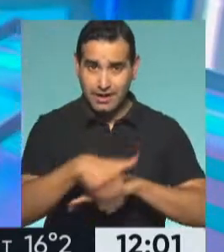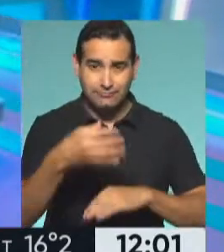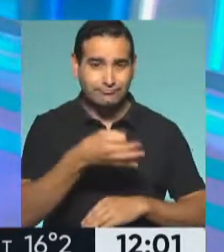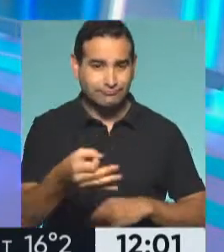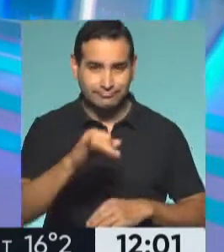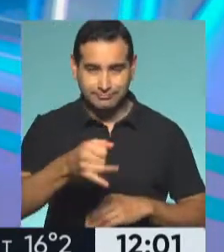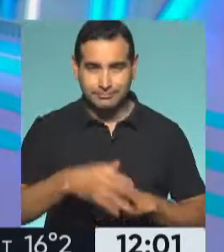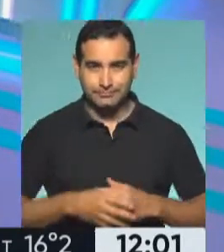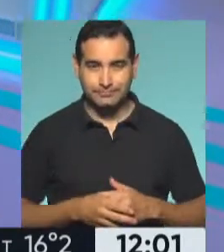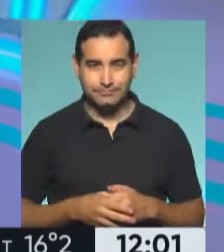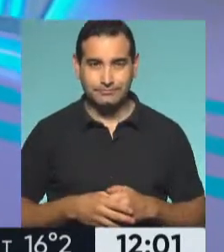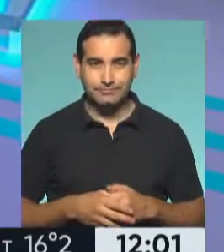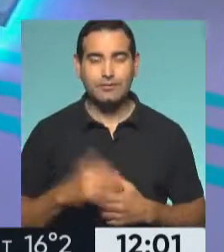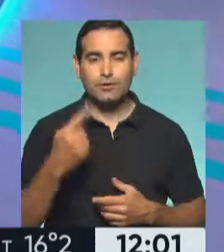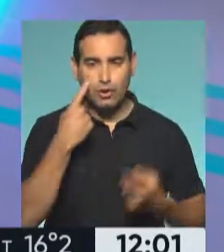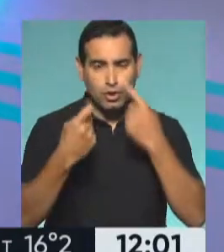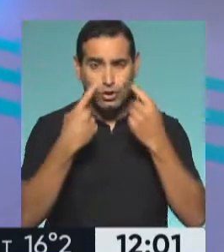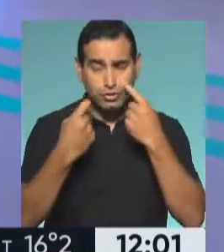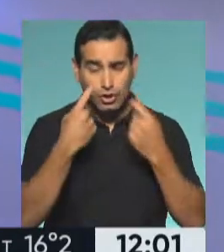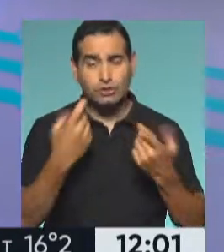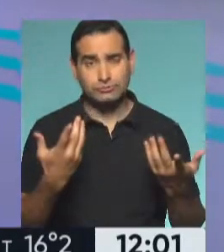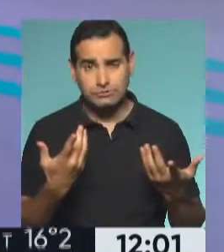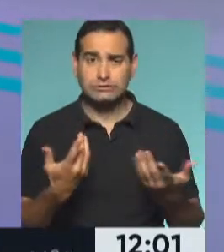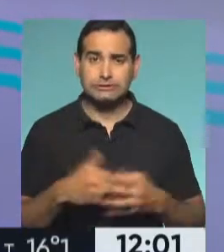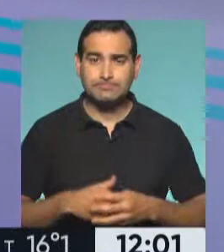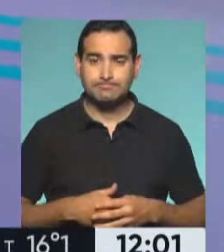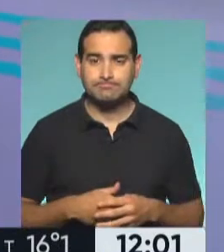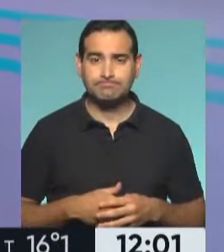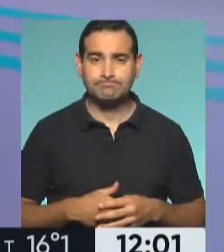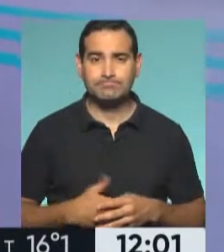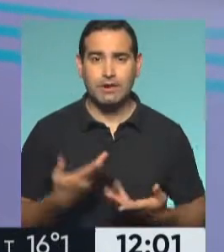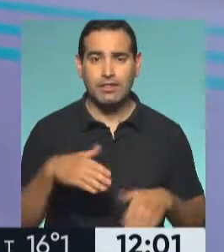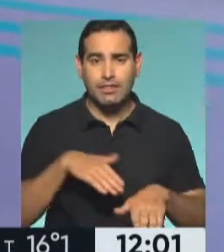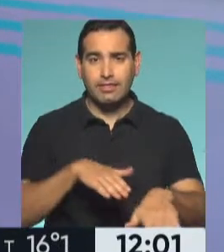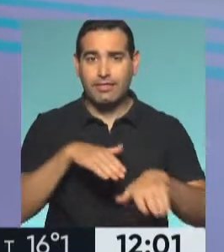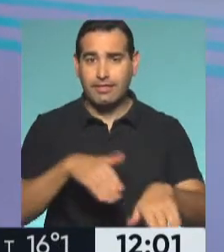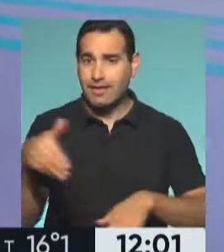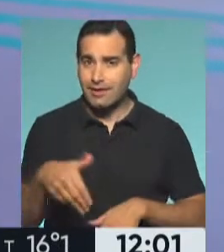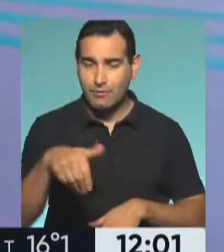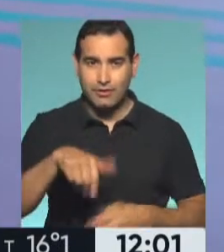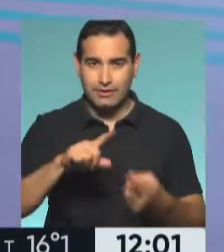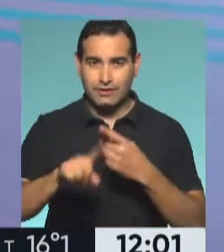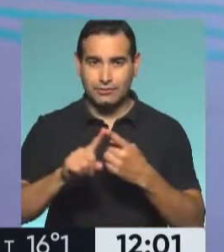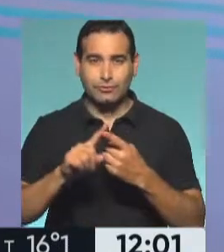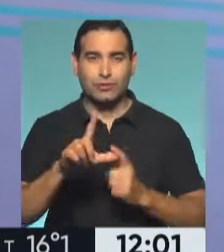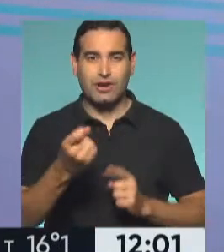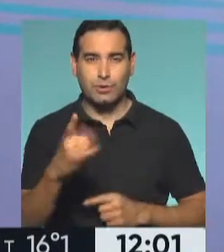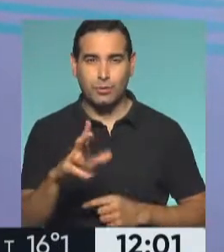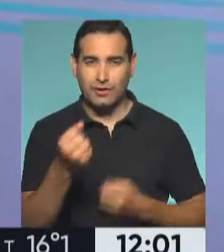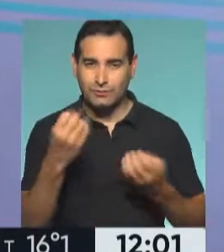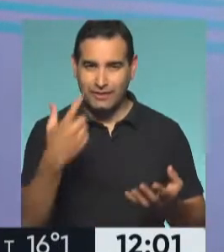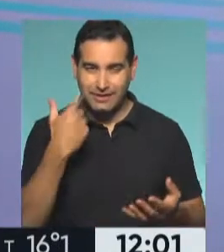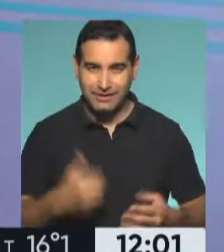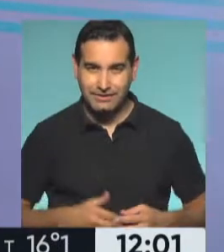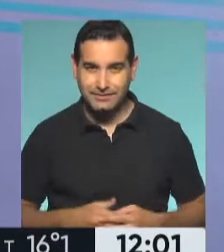Vamos a ver, controles, algunas complicaciones también, demoras y ya el contacto con Laura Mayocchi. Laura, buen mediodía.